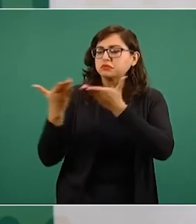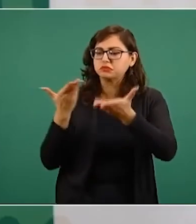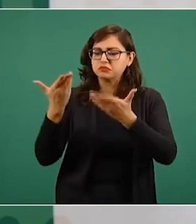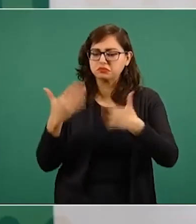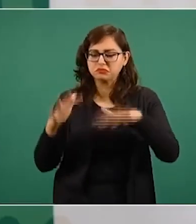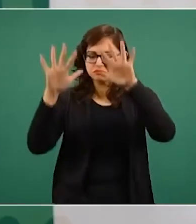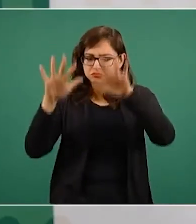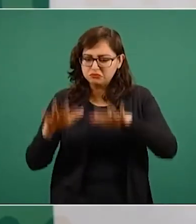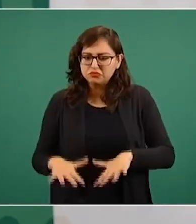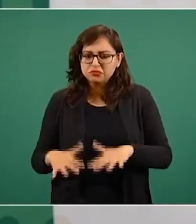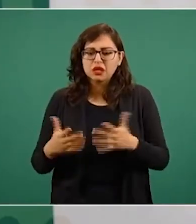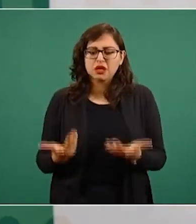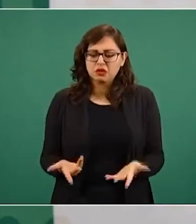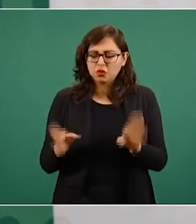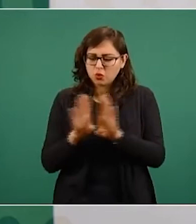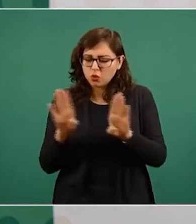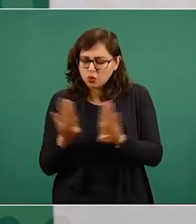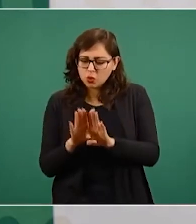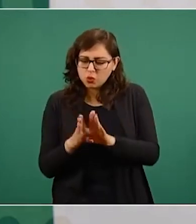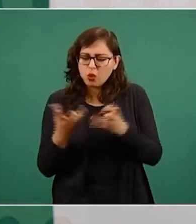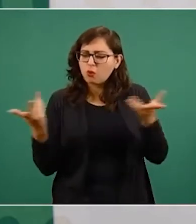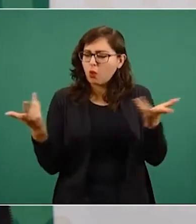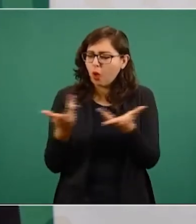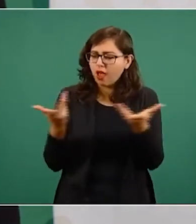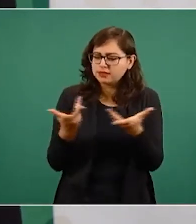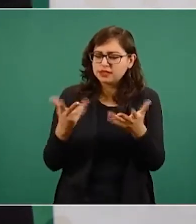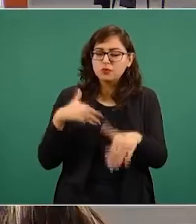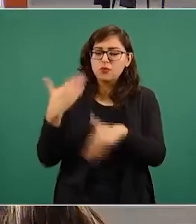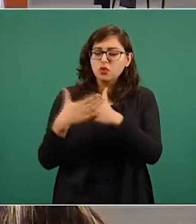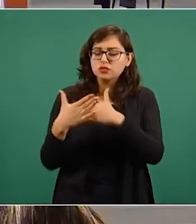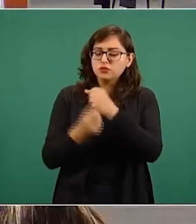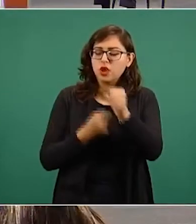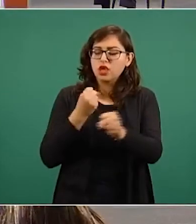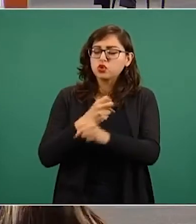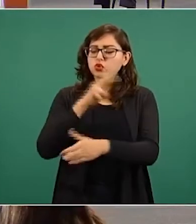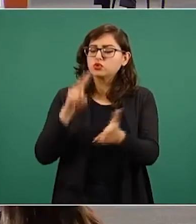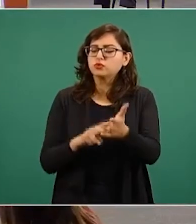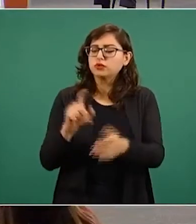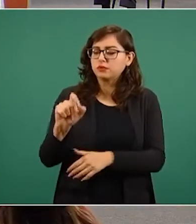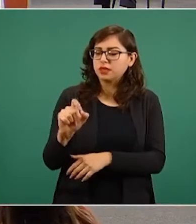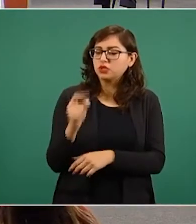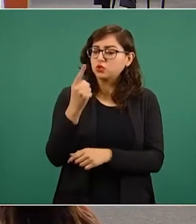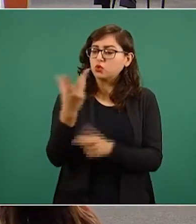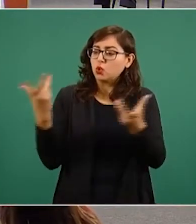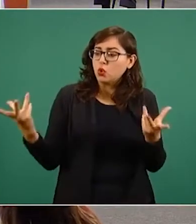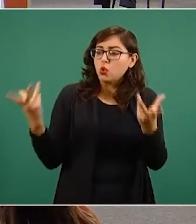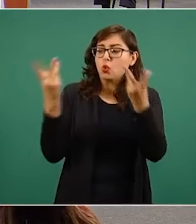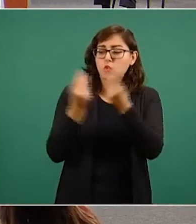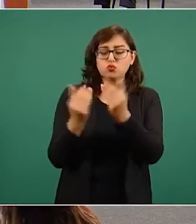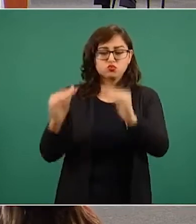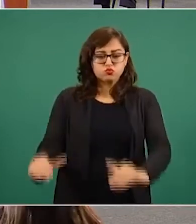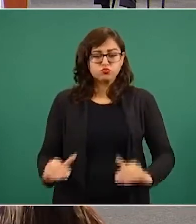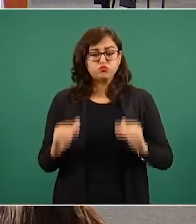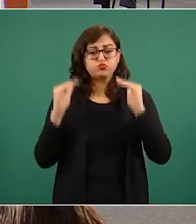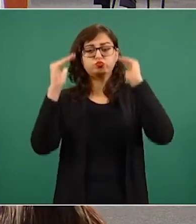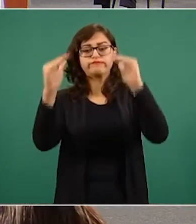hoja de ruta para lograr el objetivo de realizar en 2021 una ceremonia conjunta al más alto nivel,